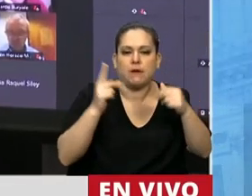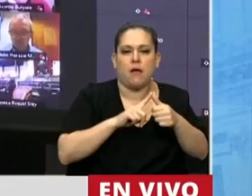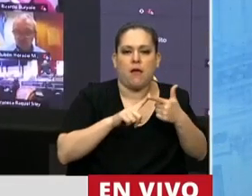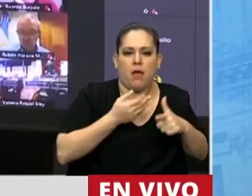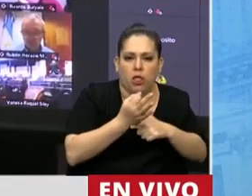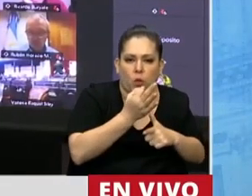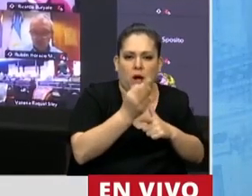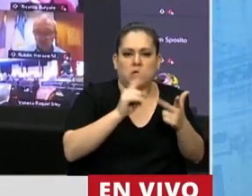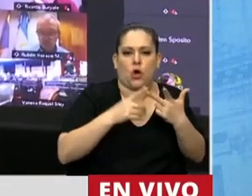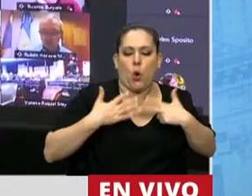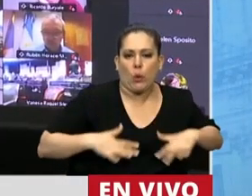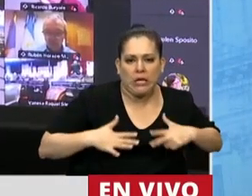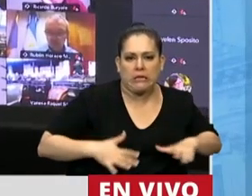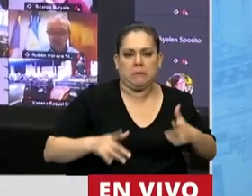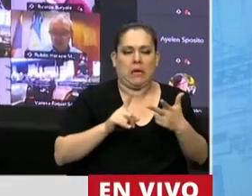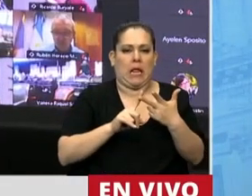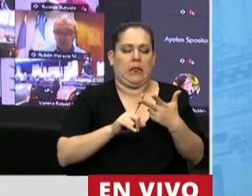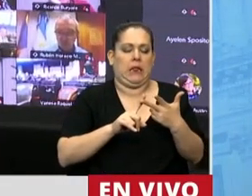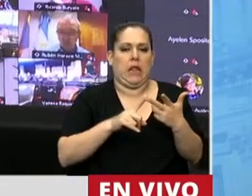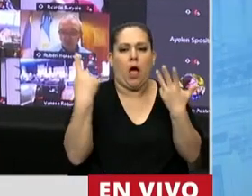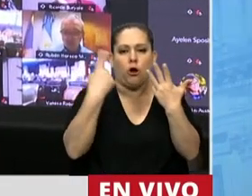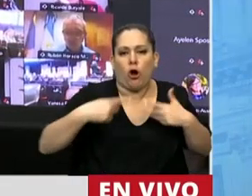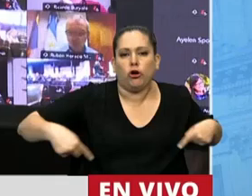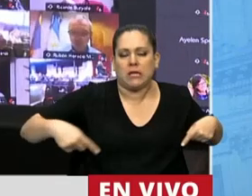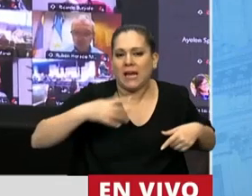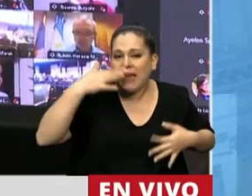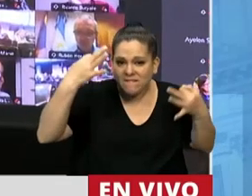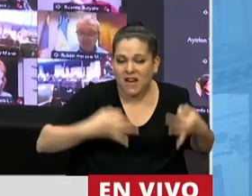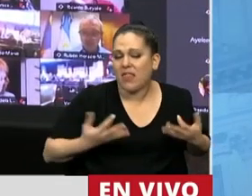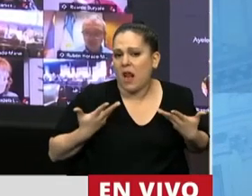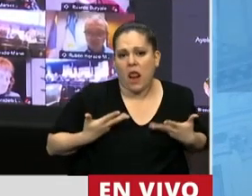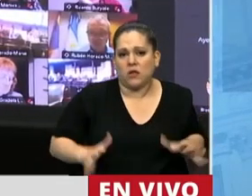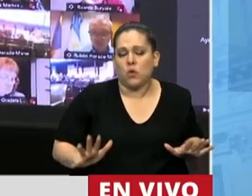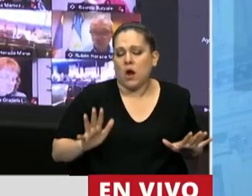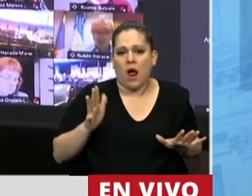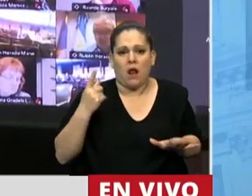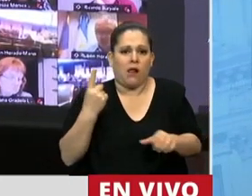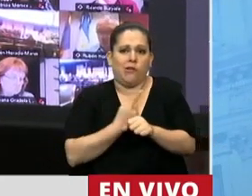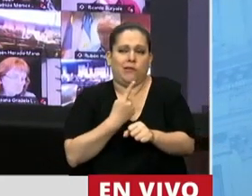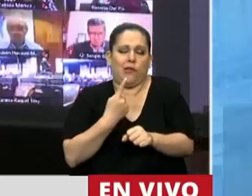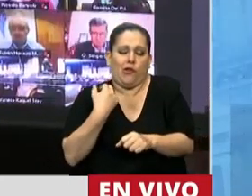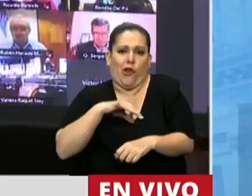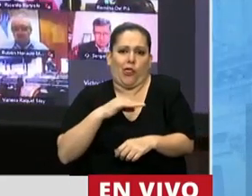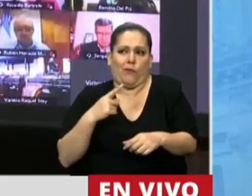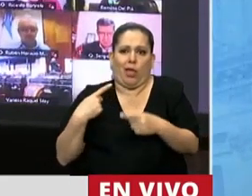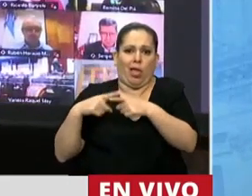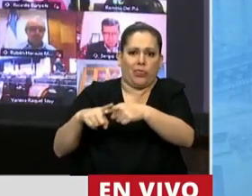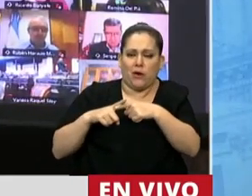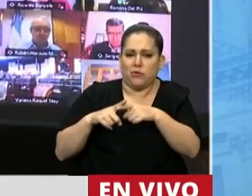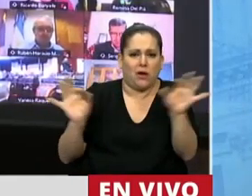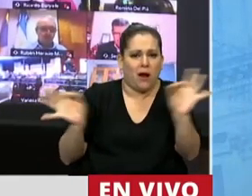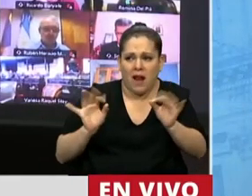a la educación, a la vestimenta, a cosas que naturalmente no se debieran ni discutir, pero que se tienen que